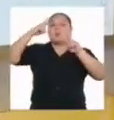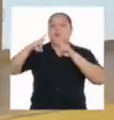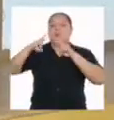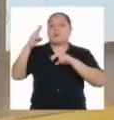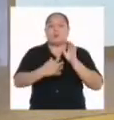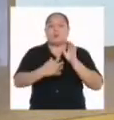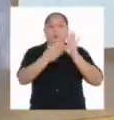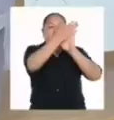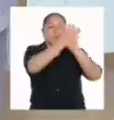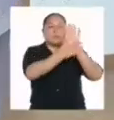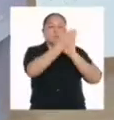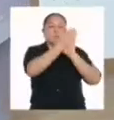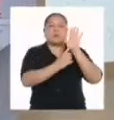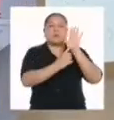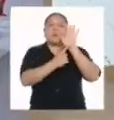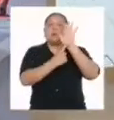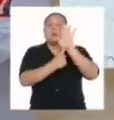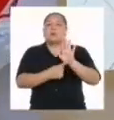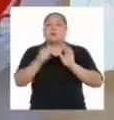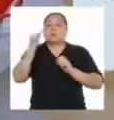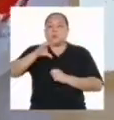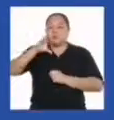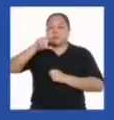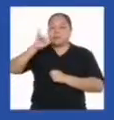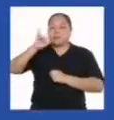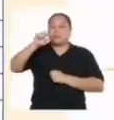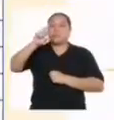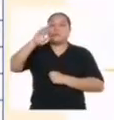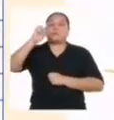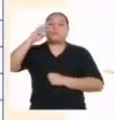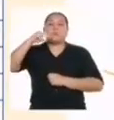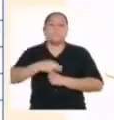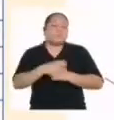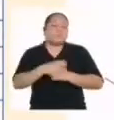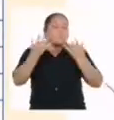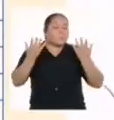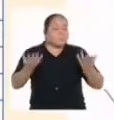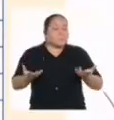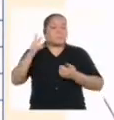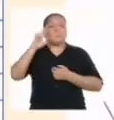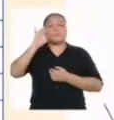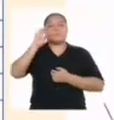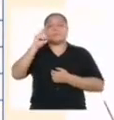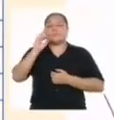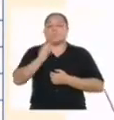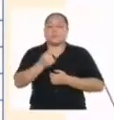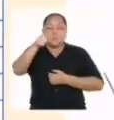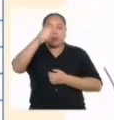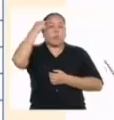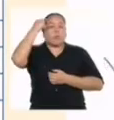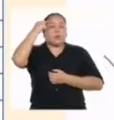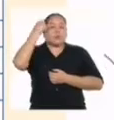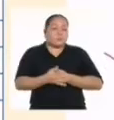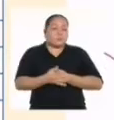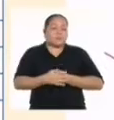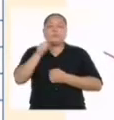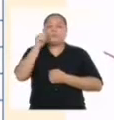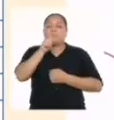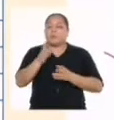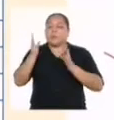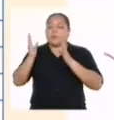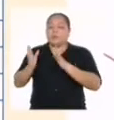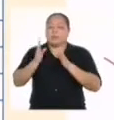nuestra tarjeta de presentación y caligrama. Entonces, Rodrigo, ¿consideras que has